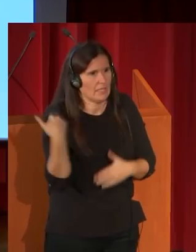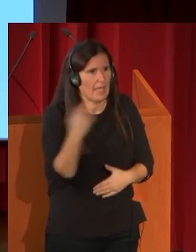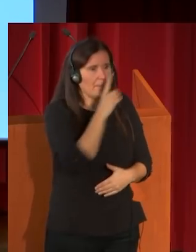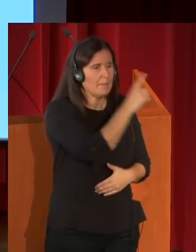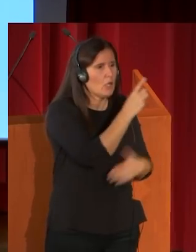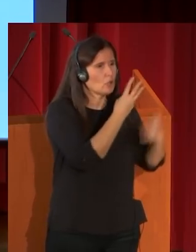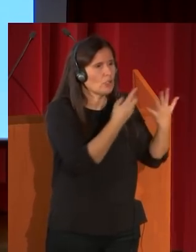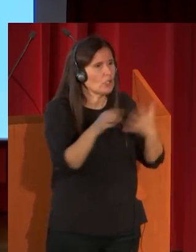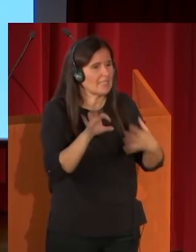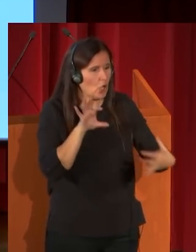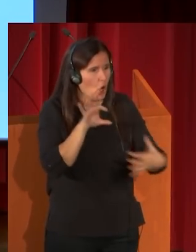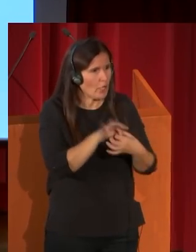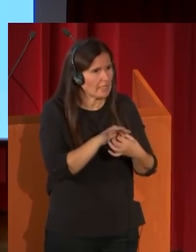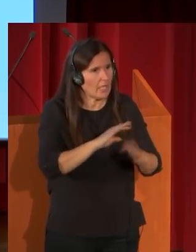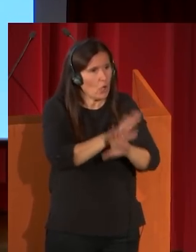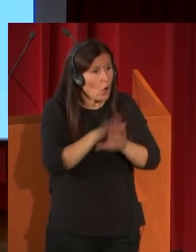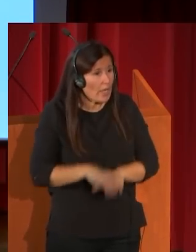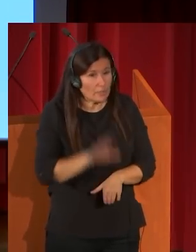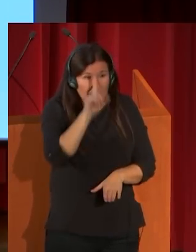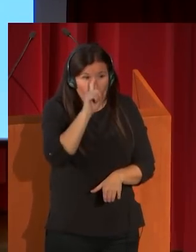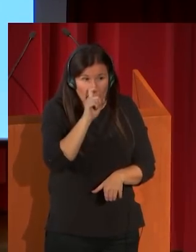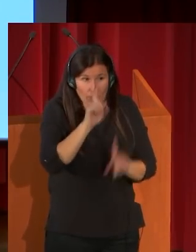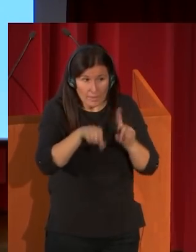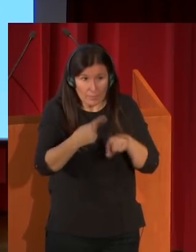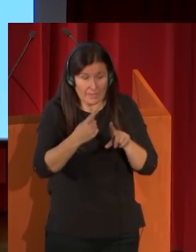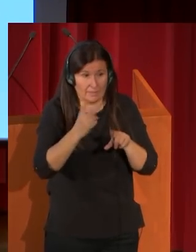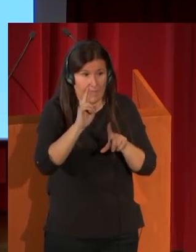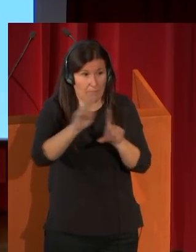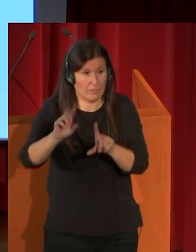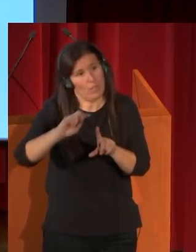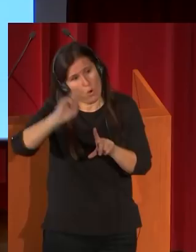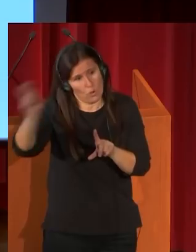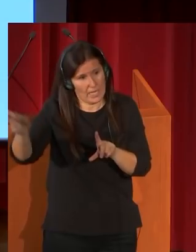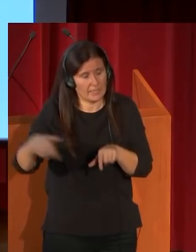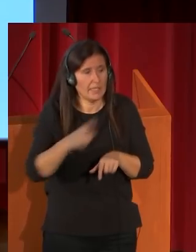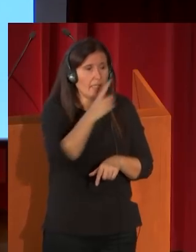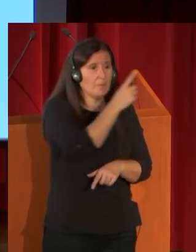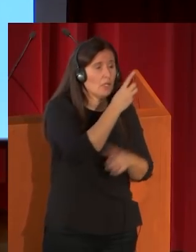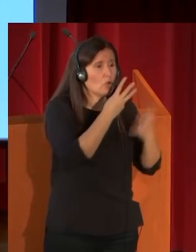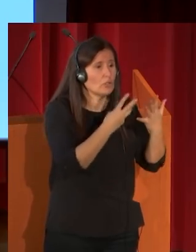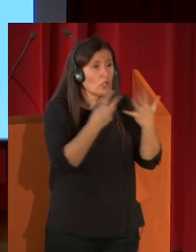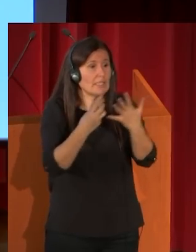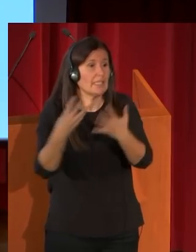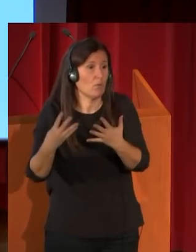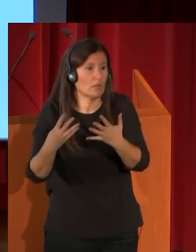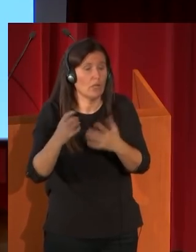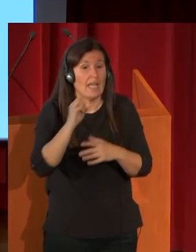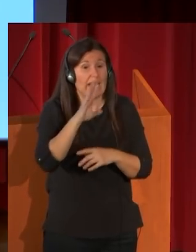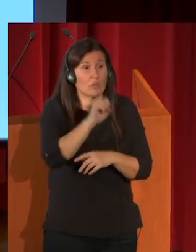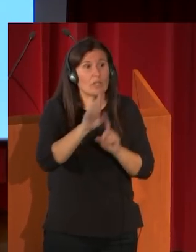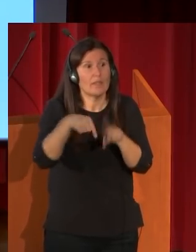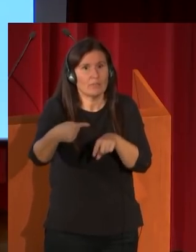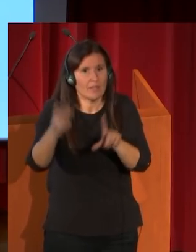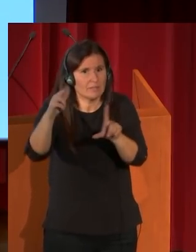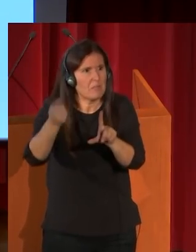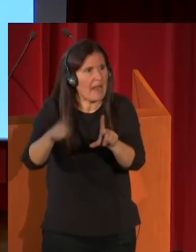que conecta con las últimas, recuérdenla cuando veamos las de Portici en 1874, 14 años después.